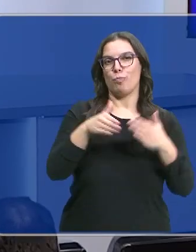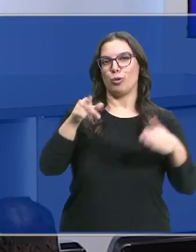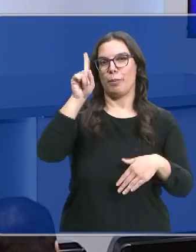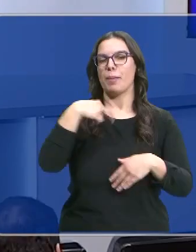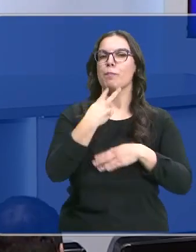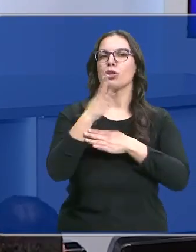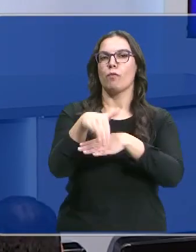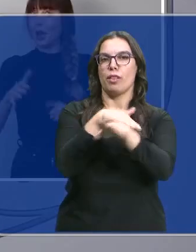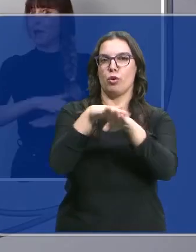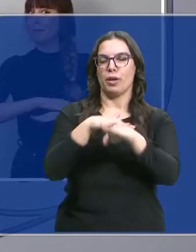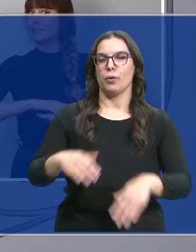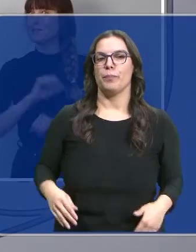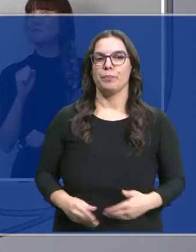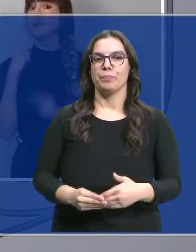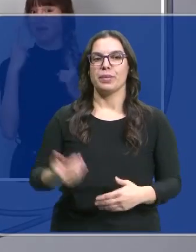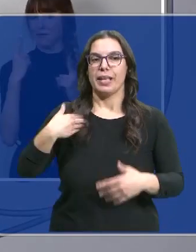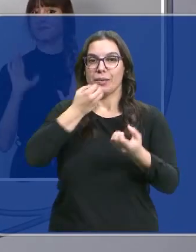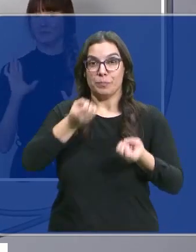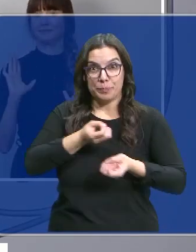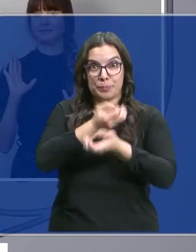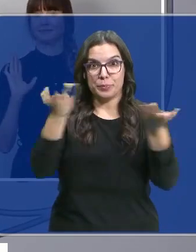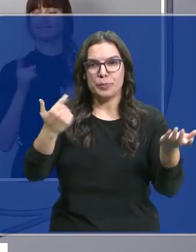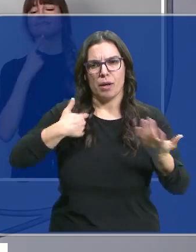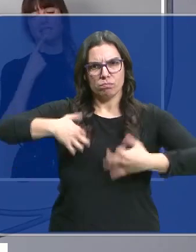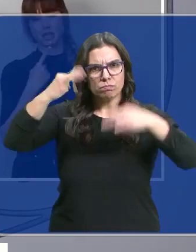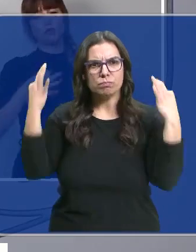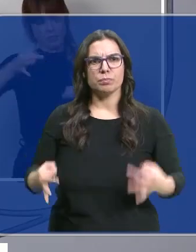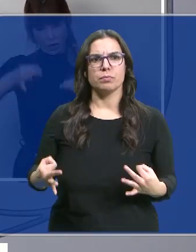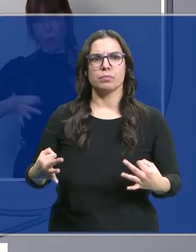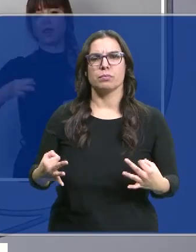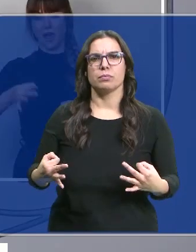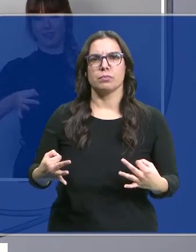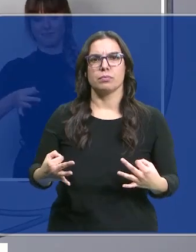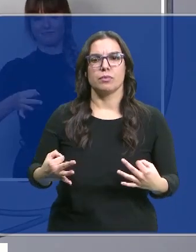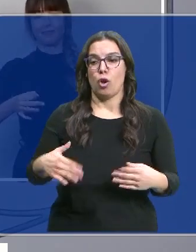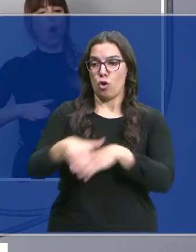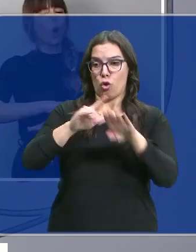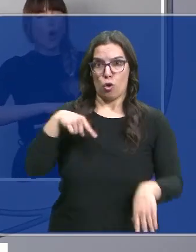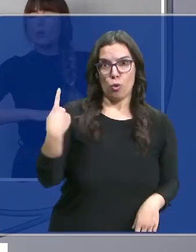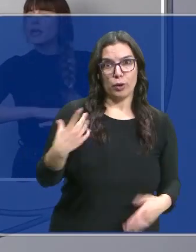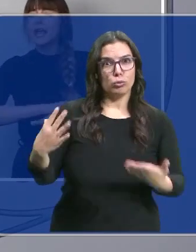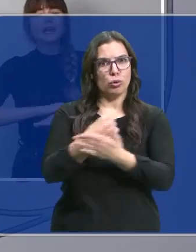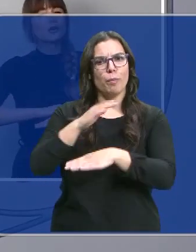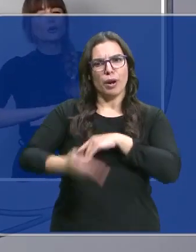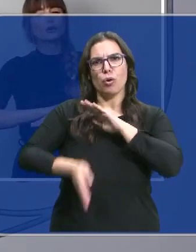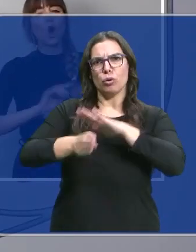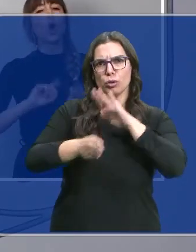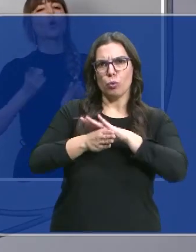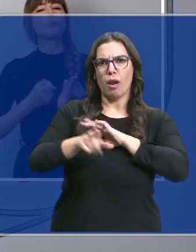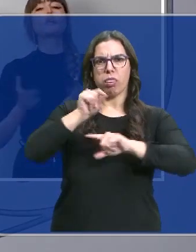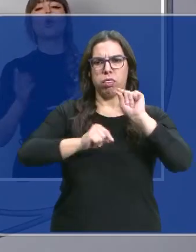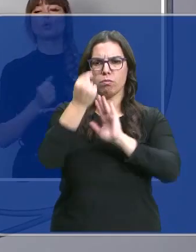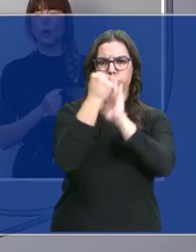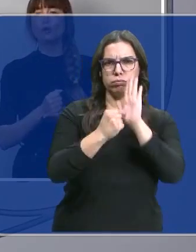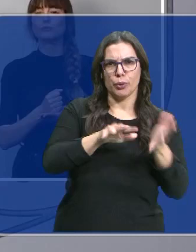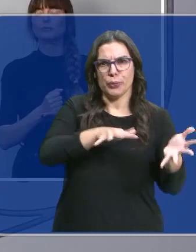hoy como portavoz del Gobierno. Ya les trasladó la determinación de todo el Gobierno para seguir desplegando